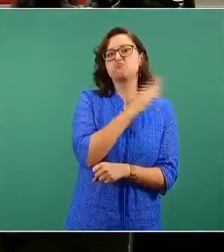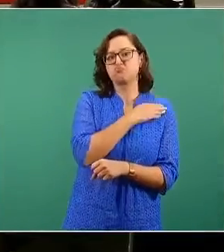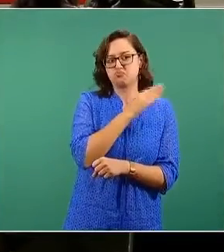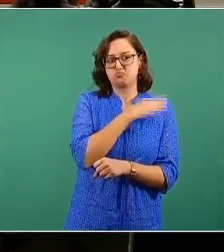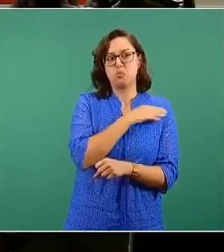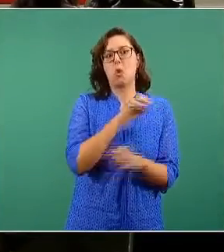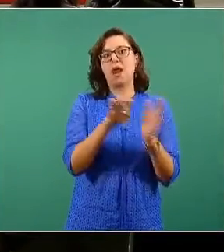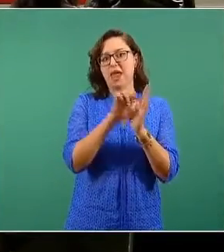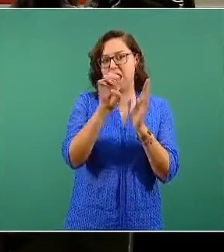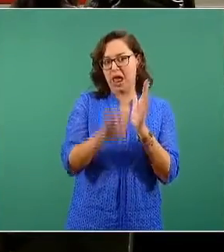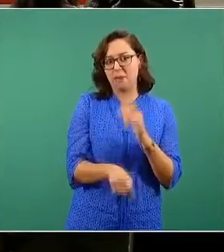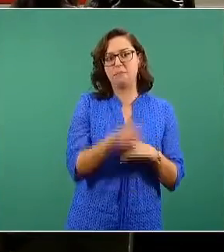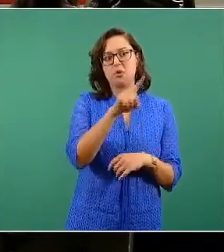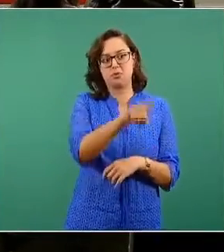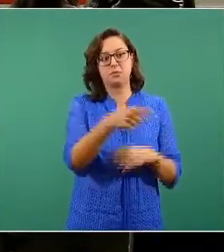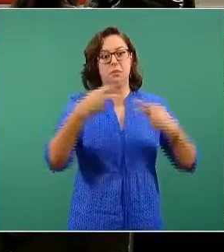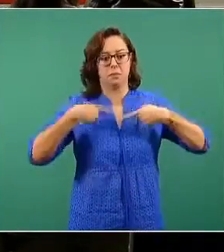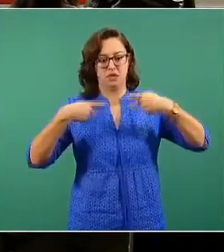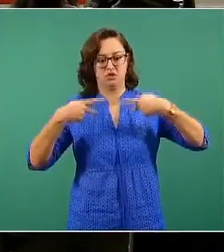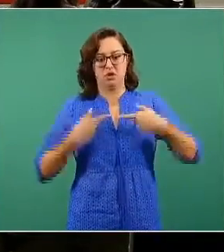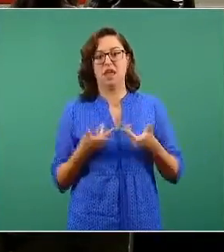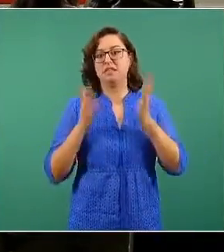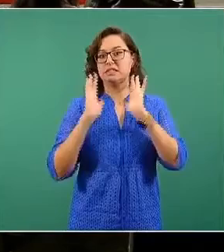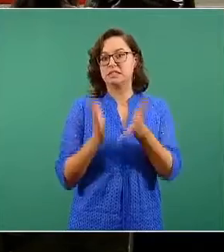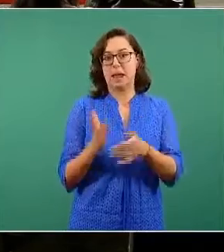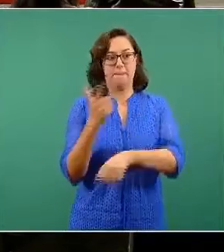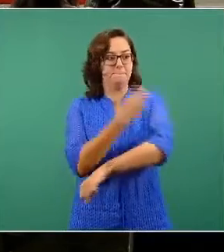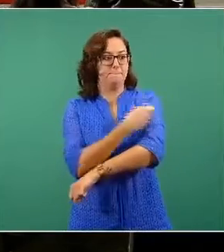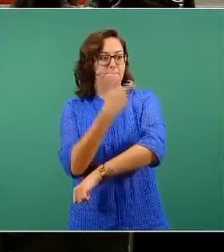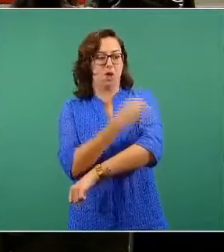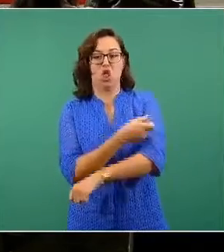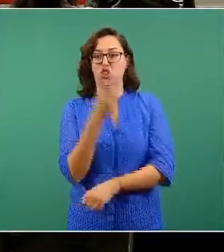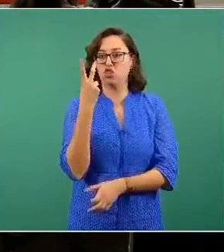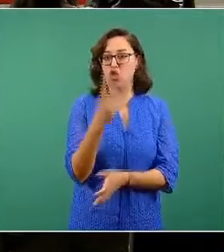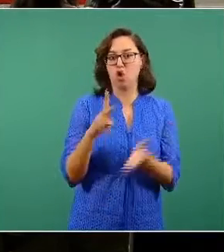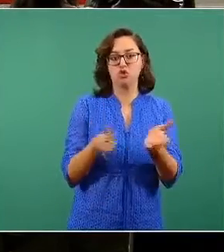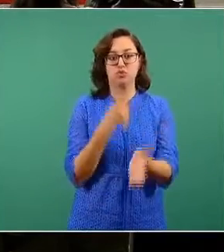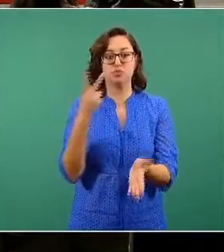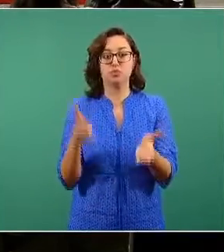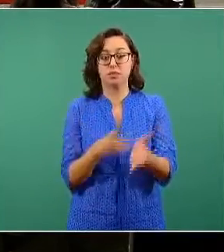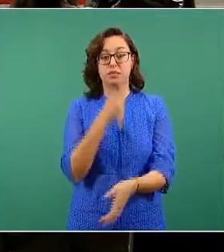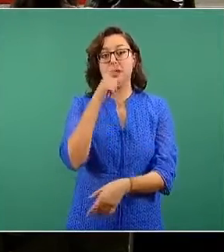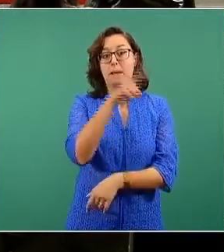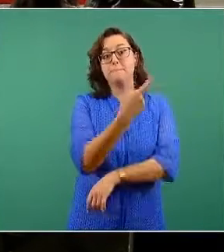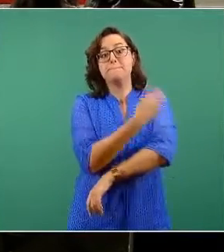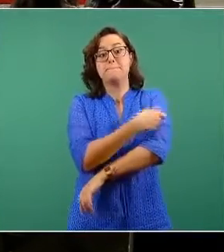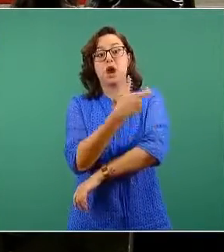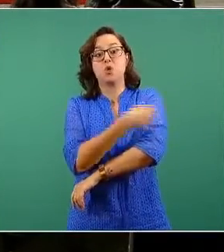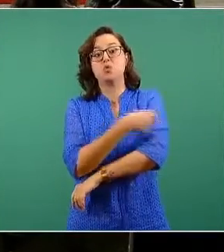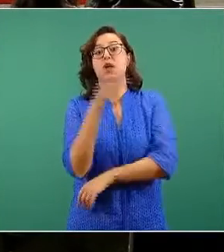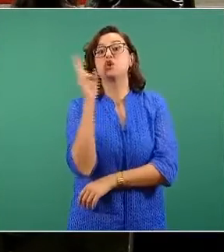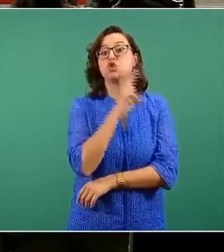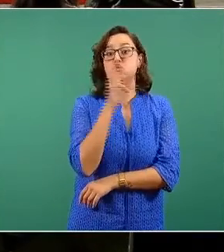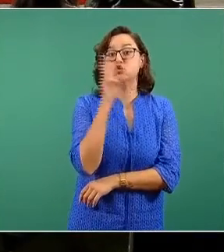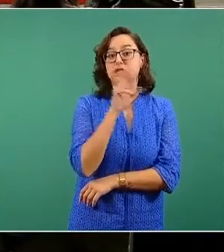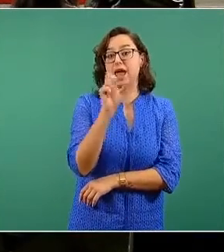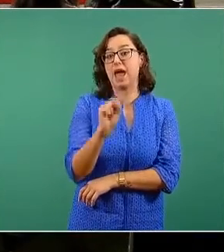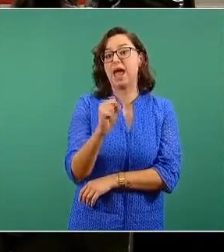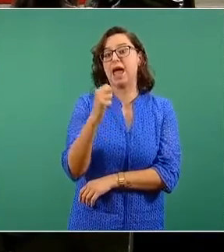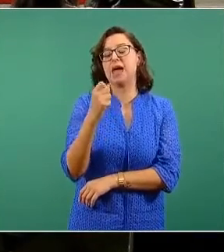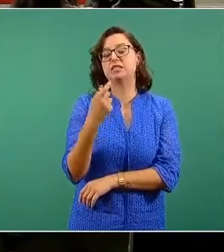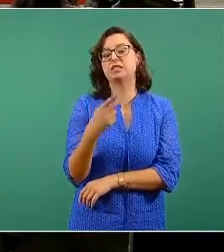de una persona que conocemos fue vacunada con una de las mejores vacunas disponibles, Sputnik V, y sin embargo ha